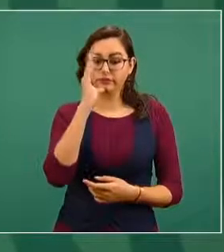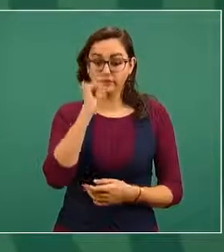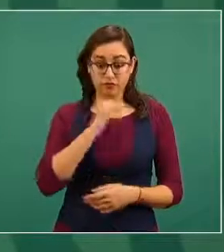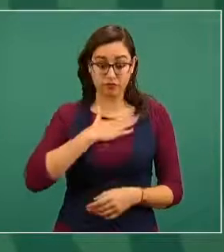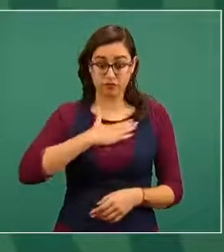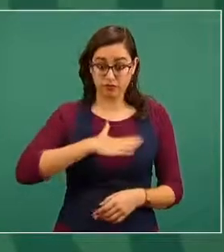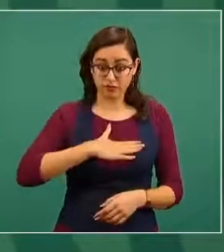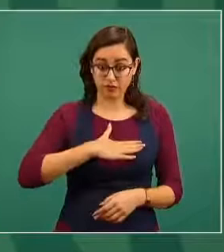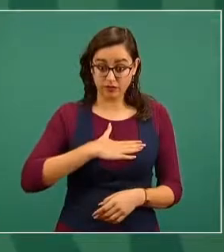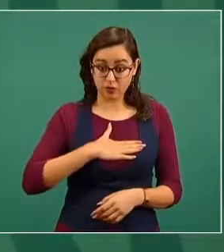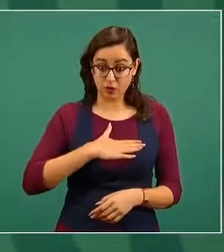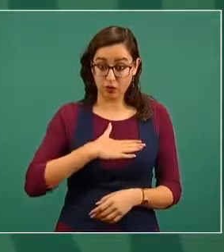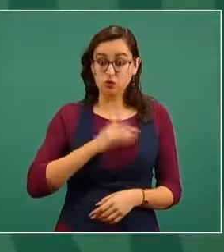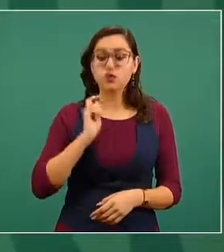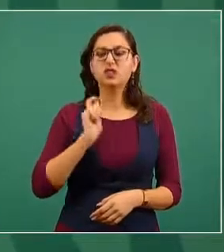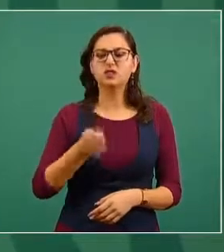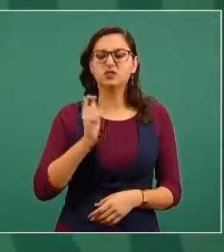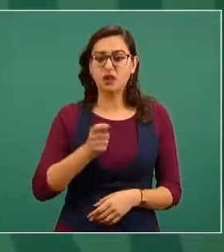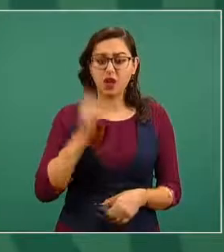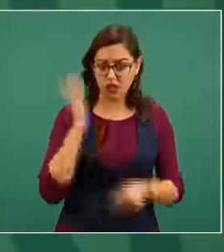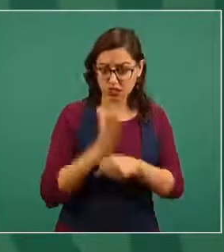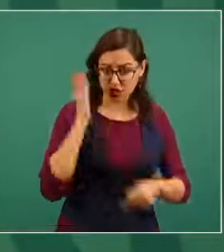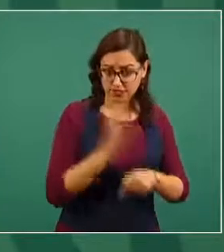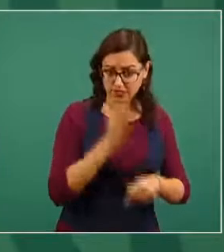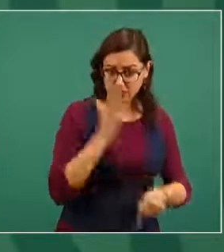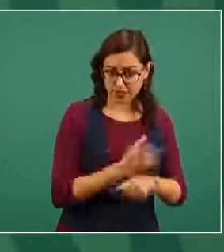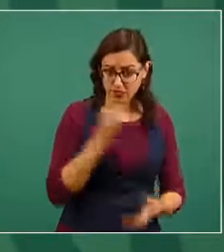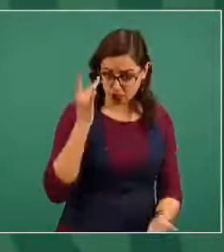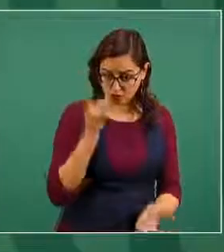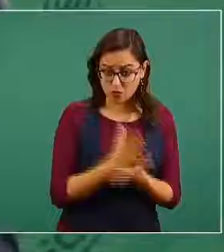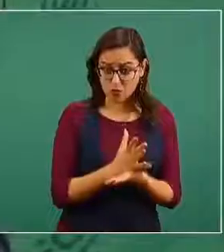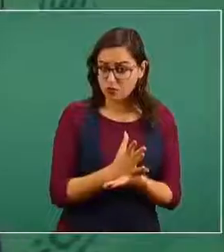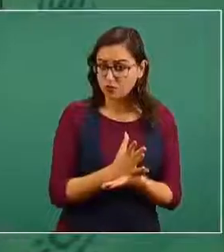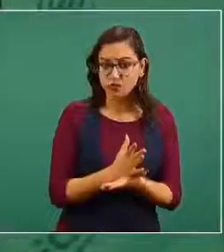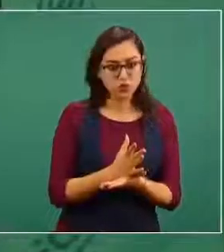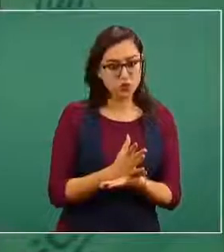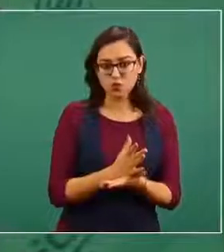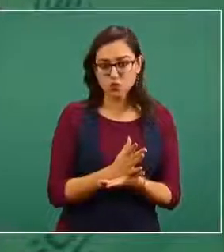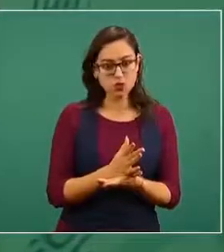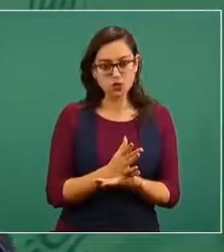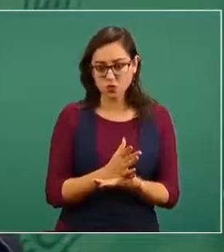castigar la justicia es prevenir